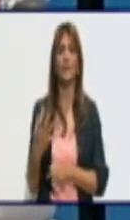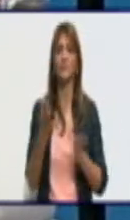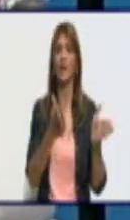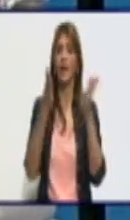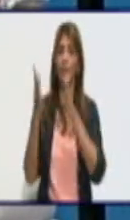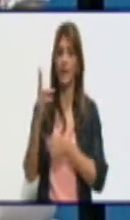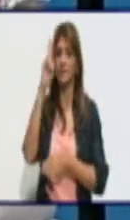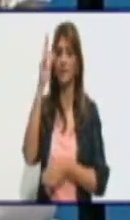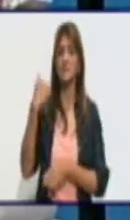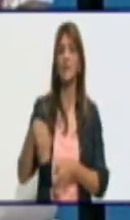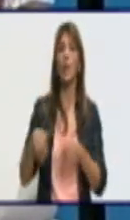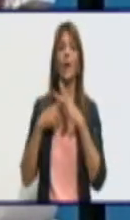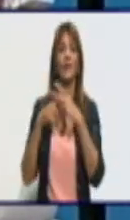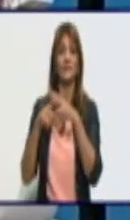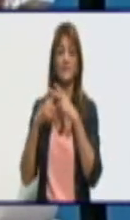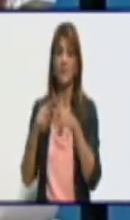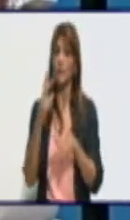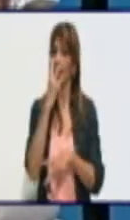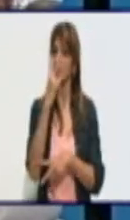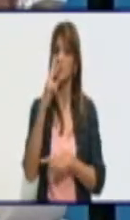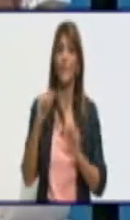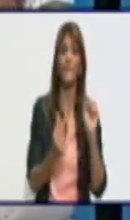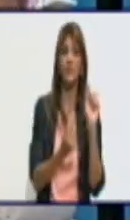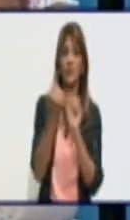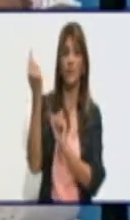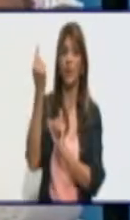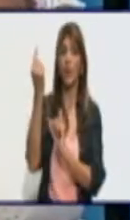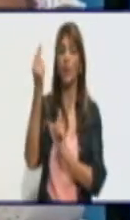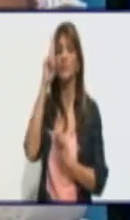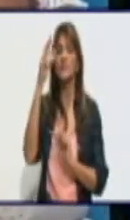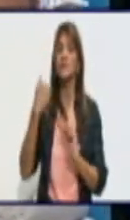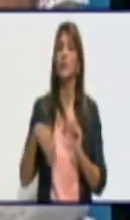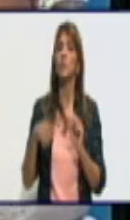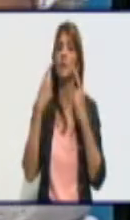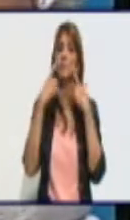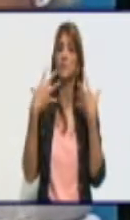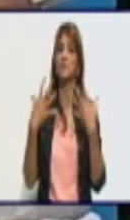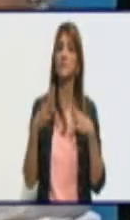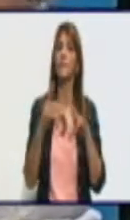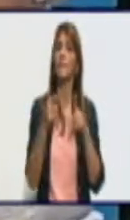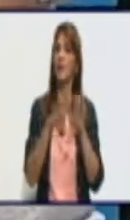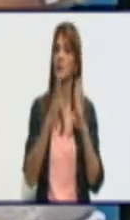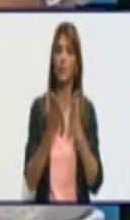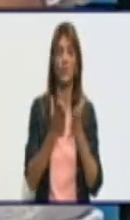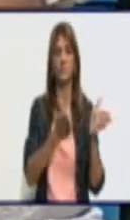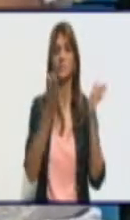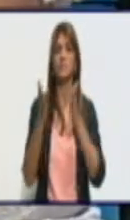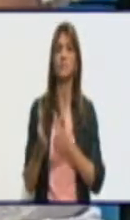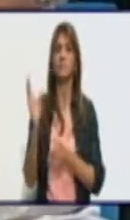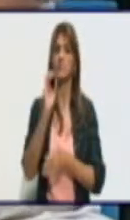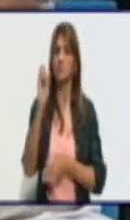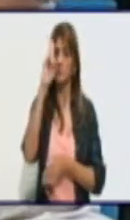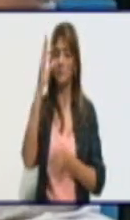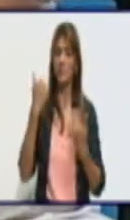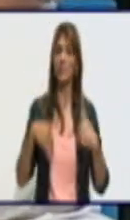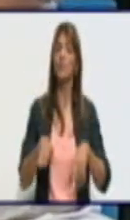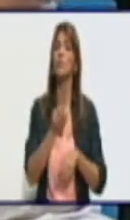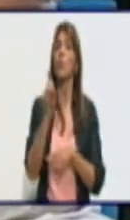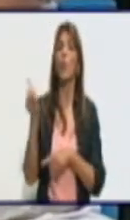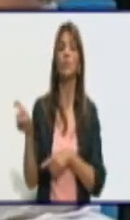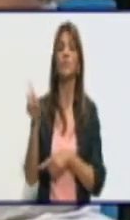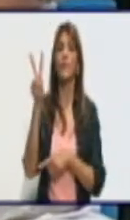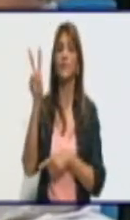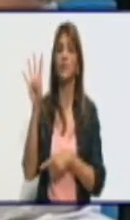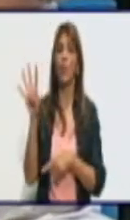la atención primaria de salud que es vital para nuestro sistema. Bueno, hoy en las últimas 24 horas de las